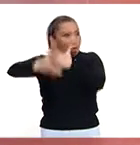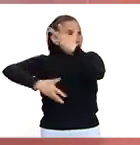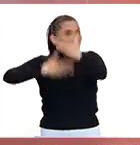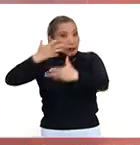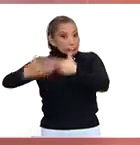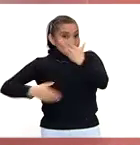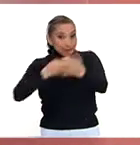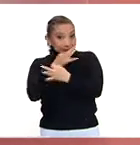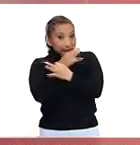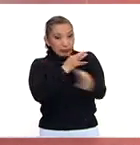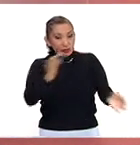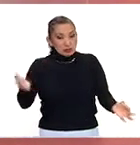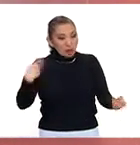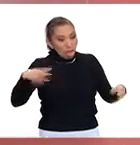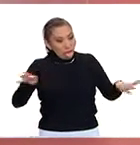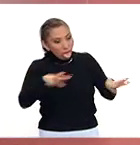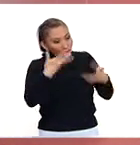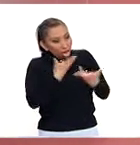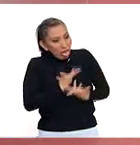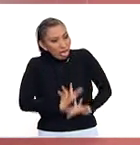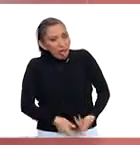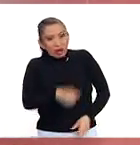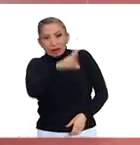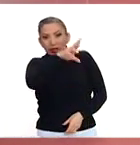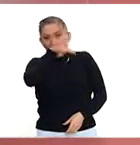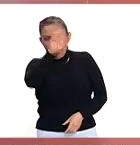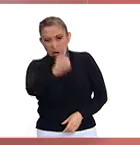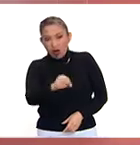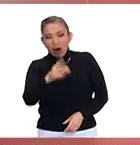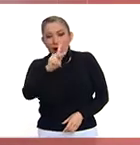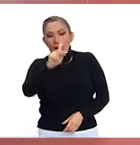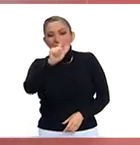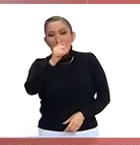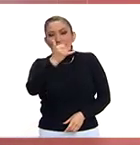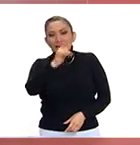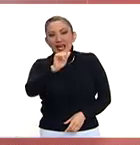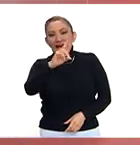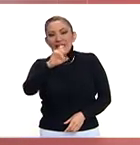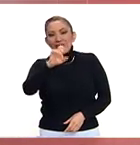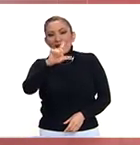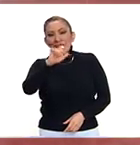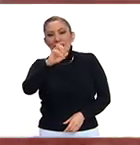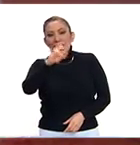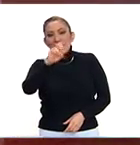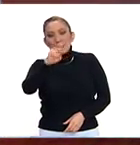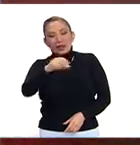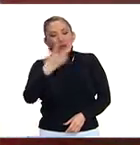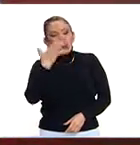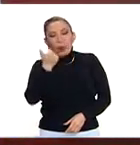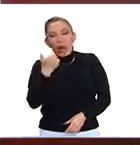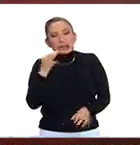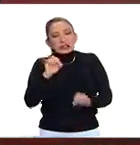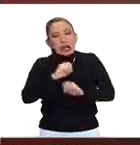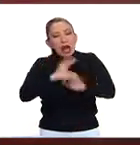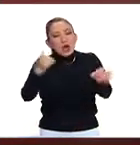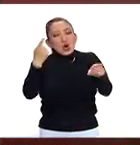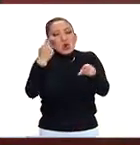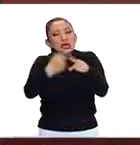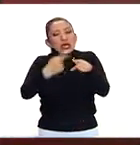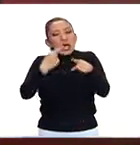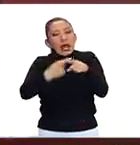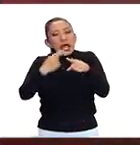decirlo, esta noticia que conmocionó a Quintana Roo, a Playa del Carmen, no hay una identificación clara de parte de las